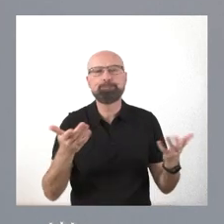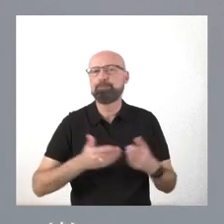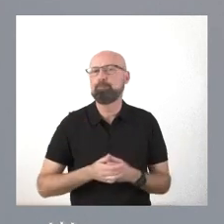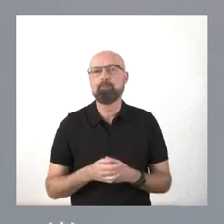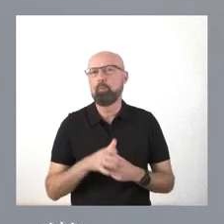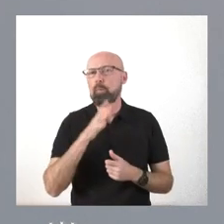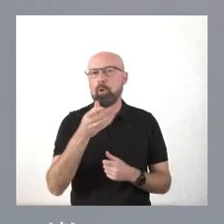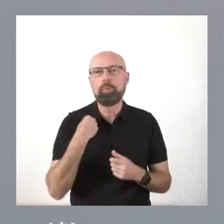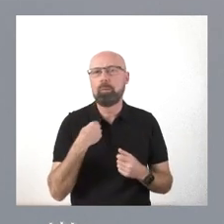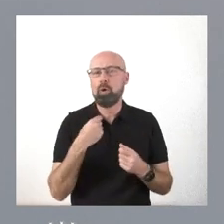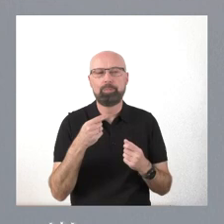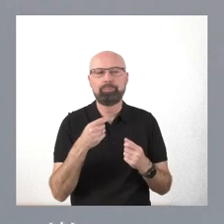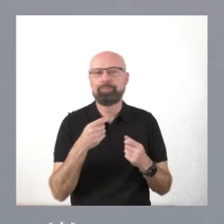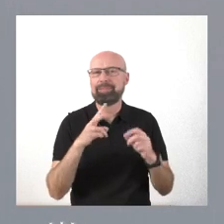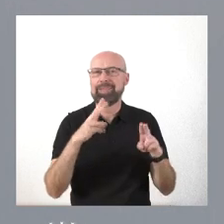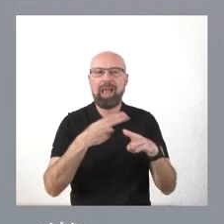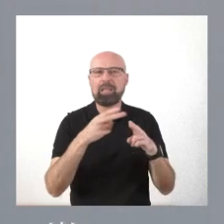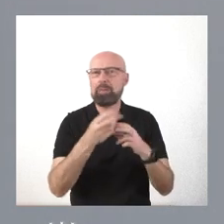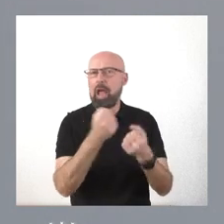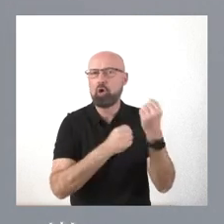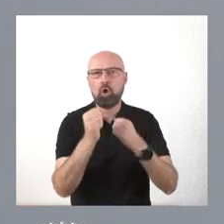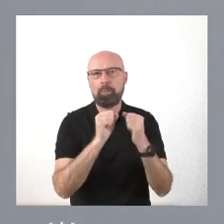deterioro de la actividad económica, que nosotros nunca hemos negado.